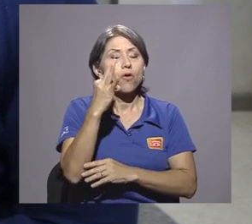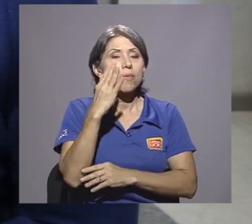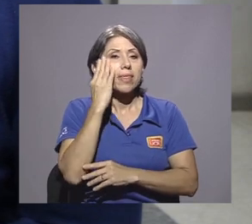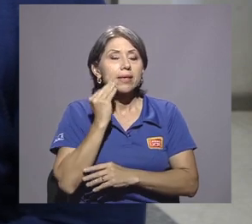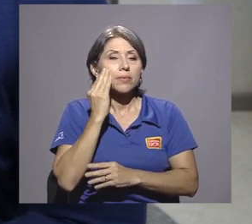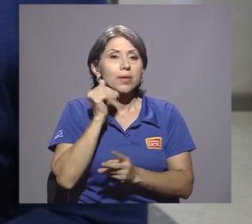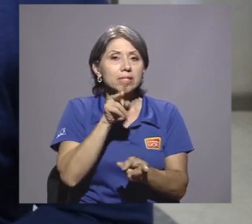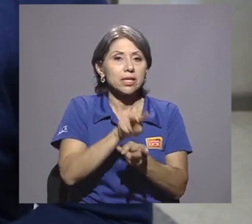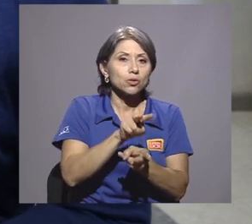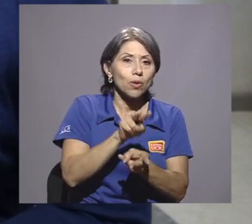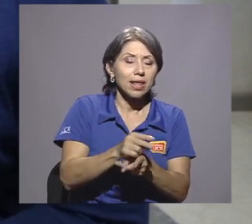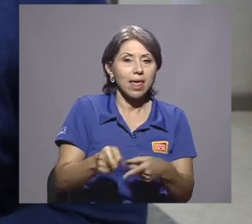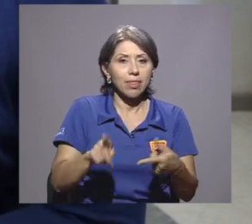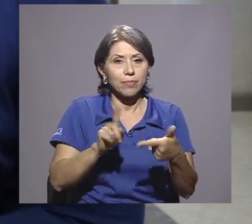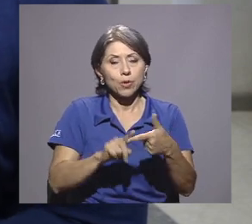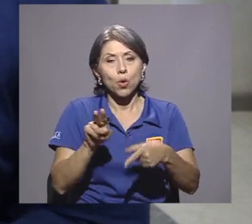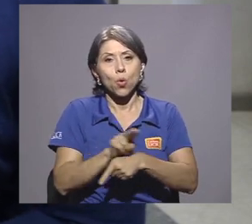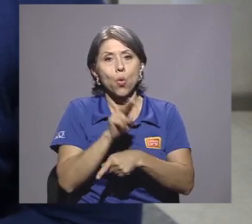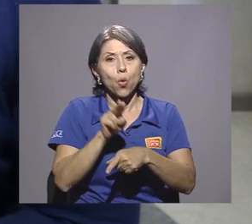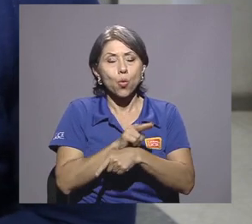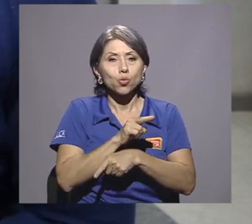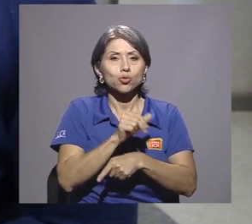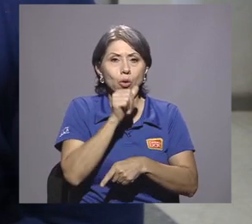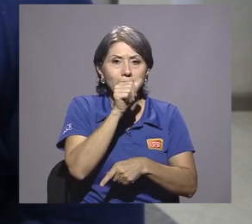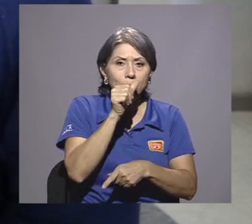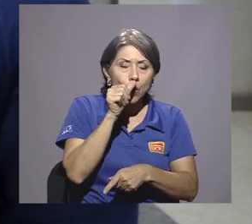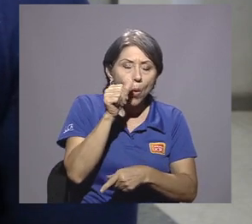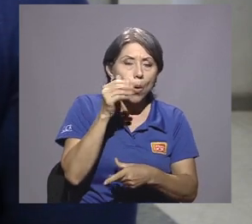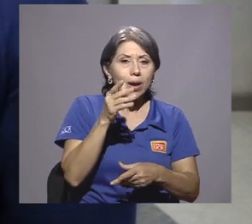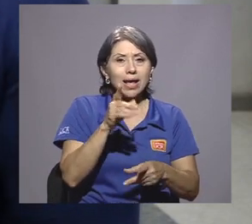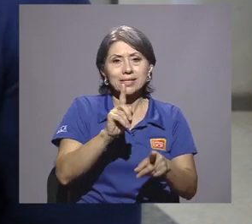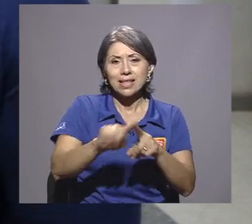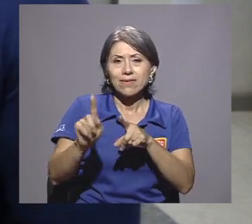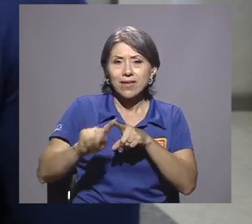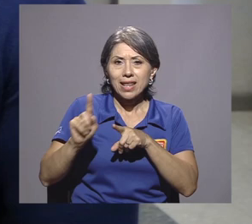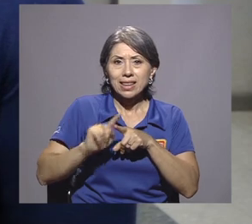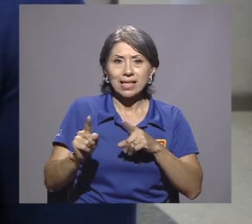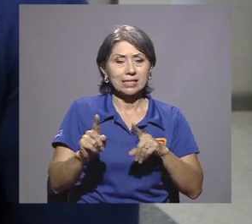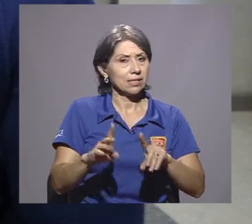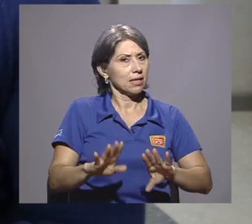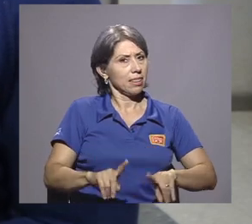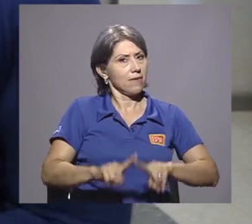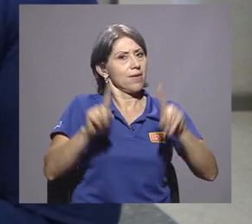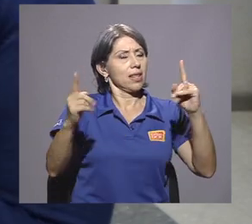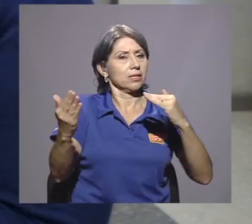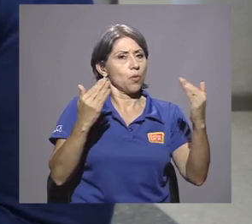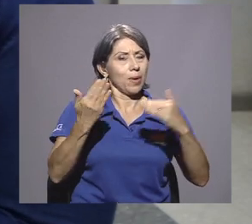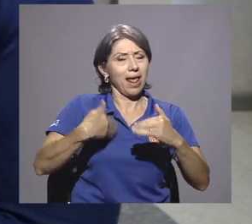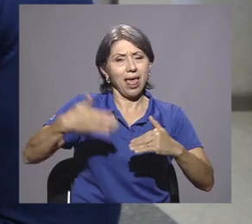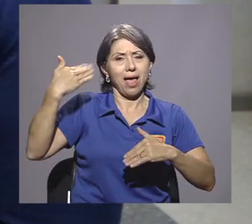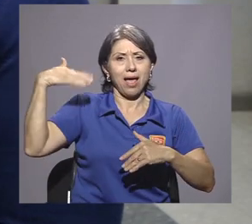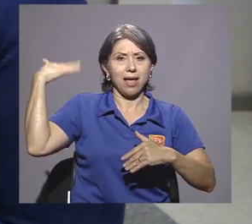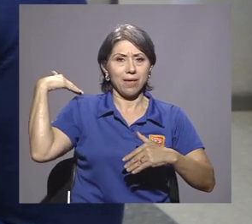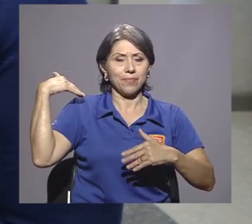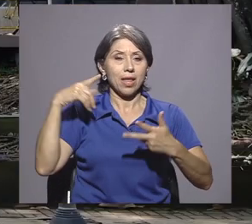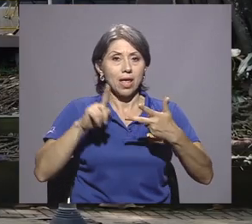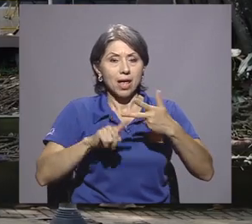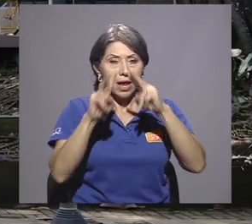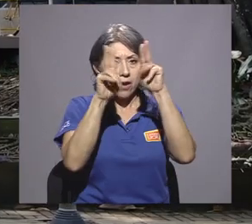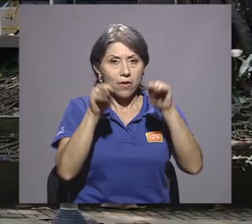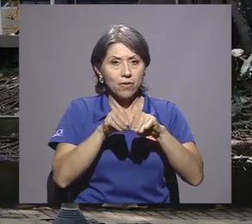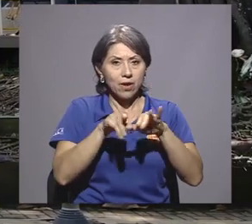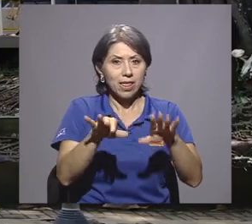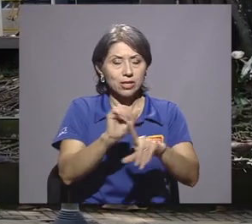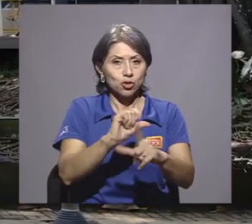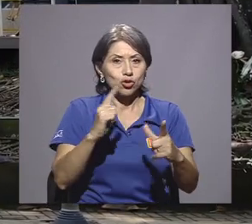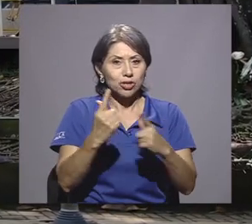la sexualidad, el tema de consumo de drogas y drogas muy diferentes a las que teníamos hace 10 años, el tema de las redes sociales también para